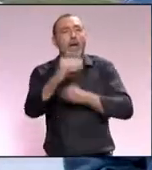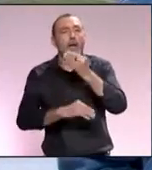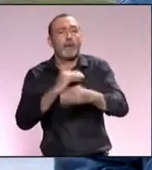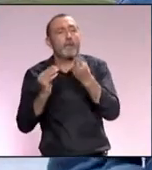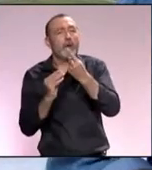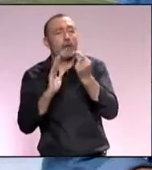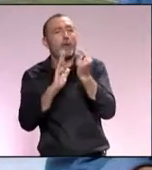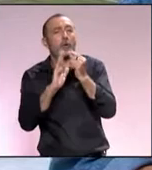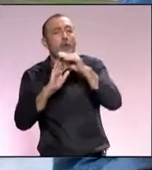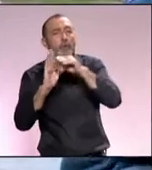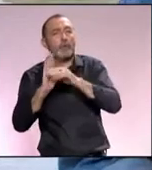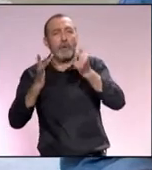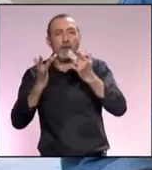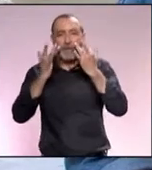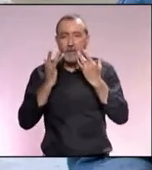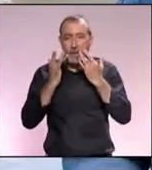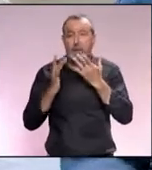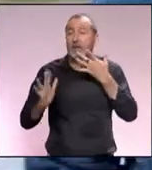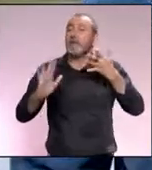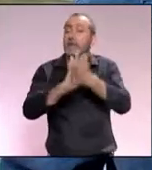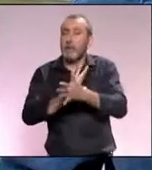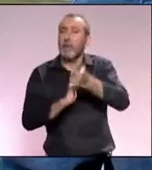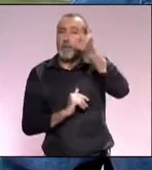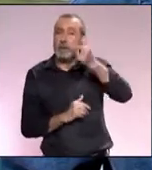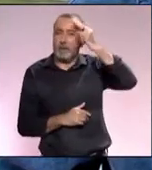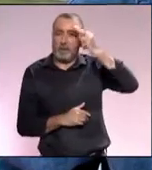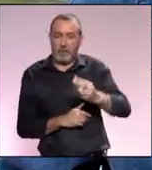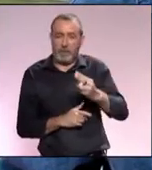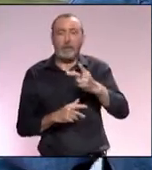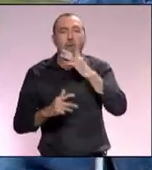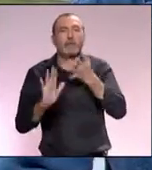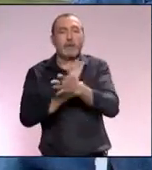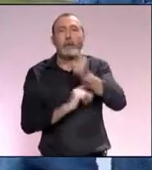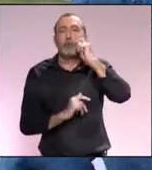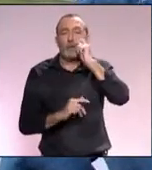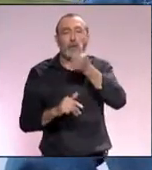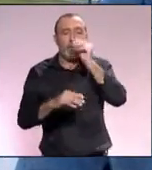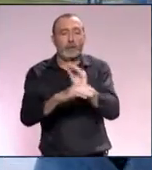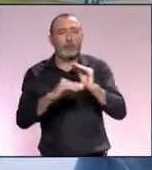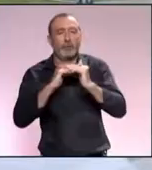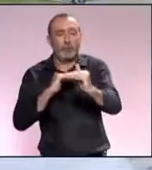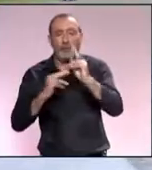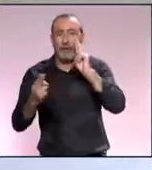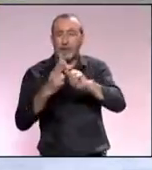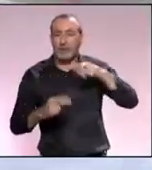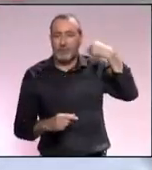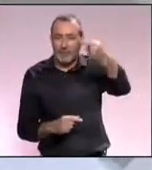hacerlo en unas condiciones dignas dicho de otra forma tenemos que ser turistas sostenibles hasta la próxima